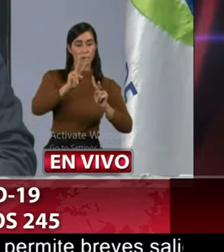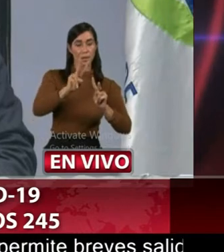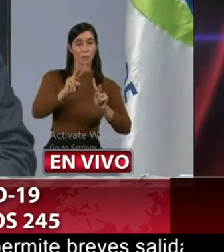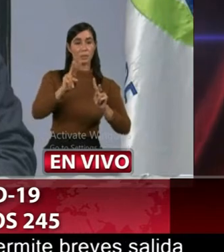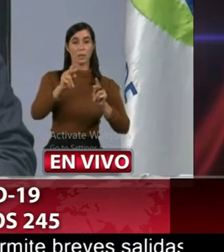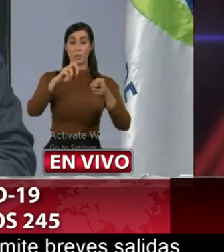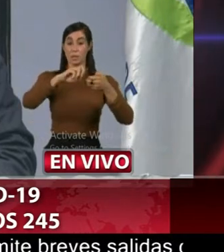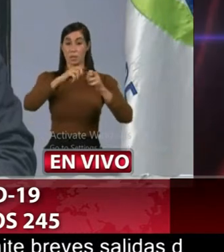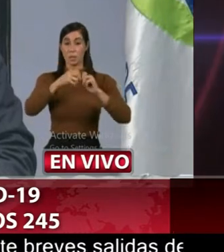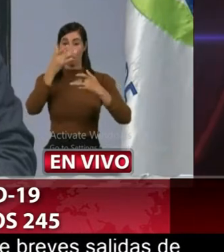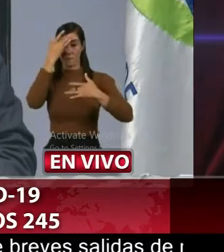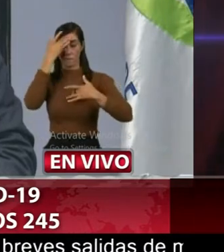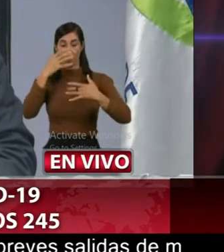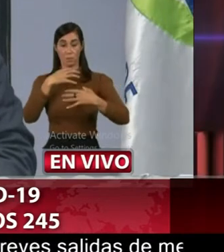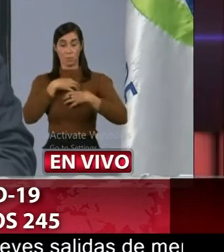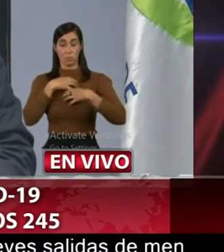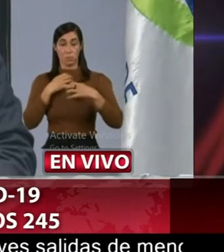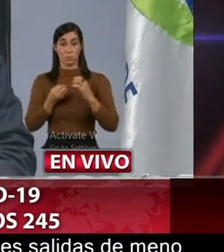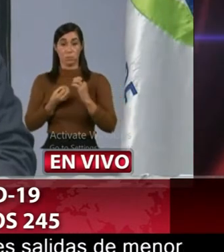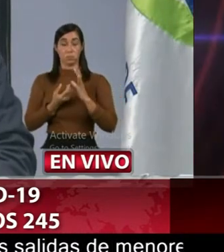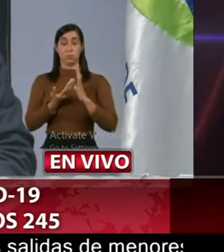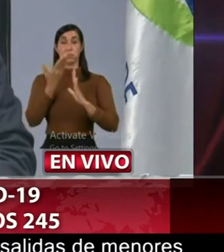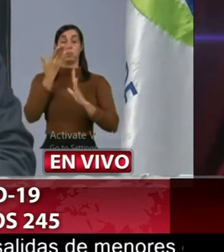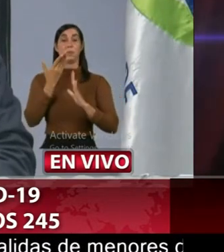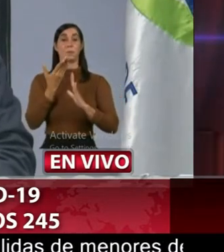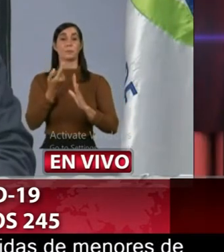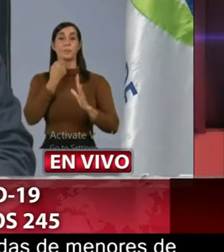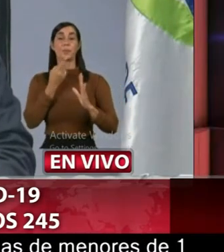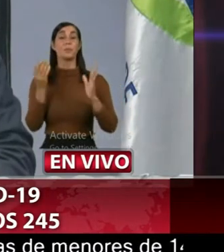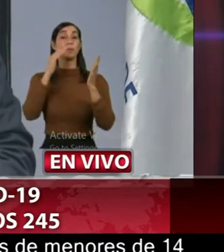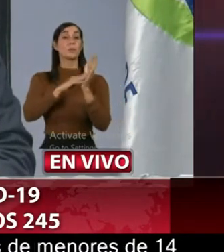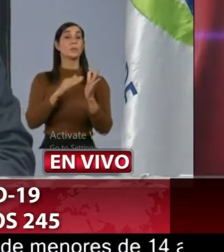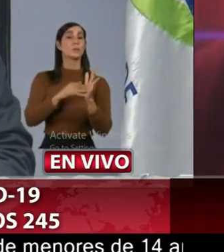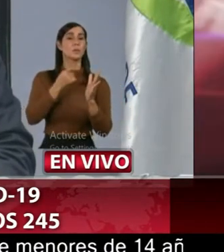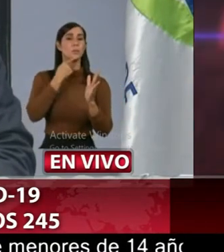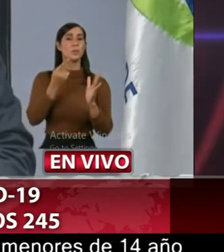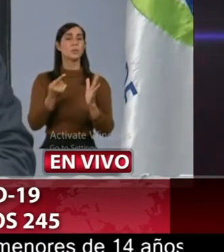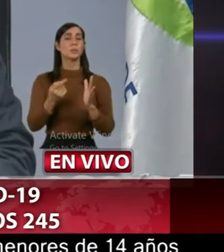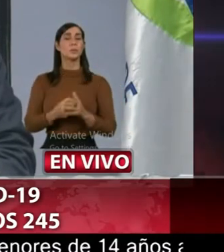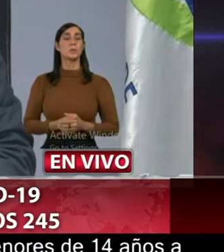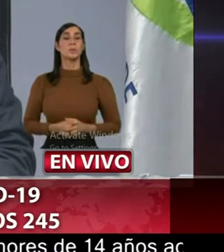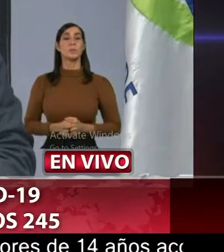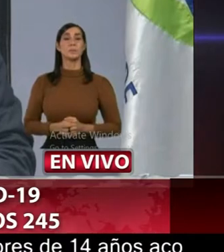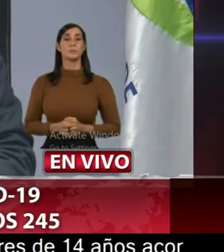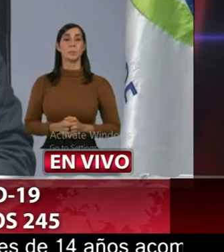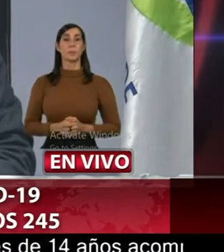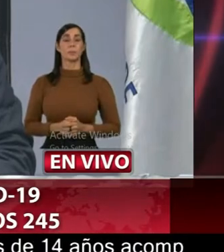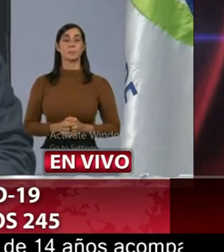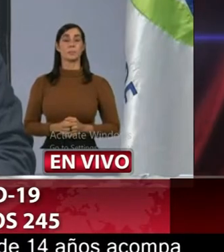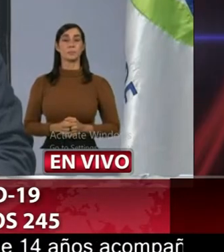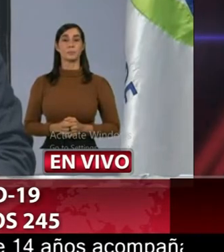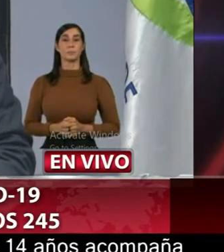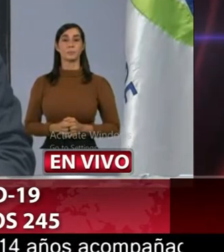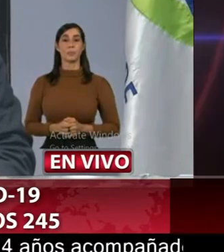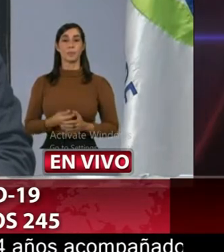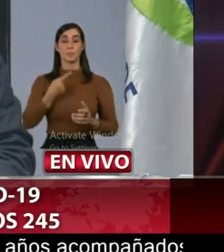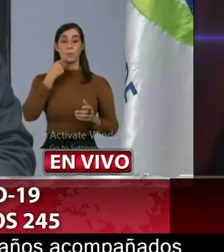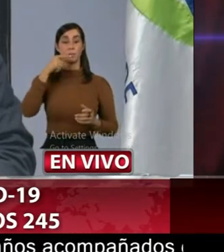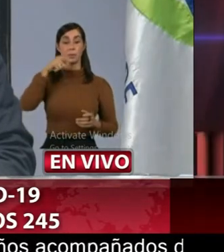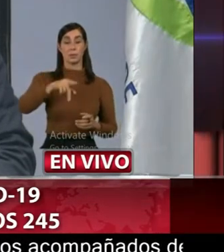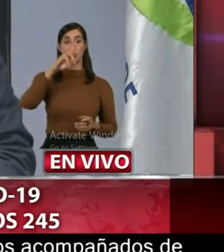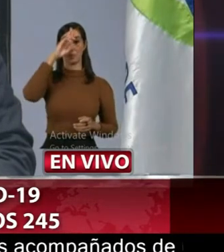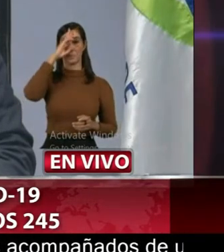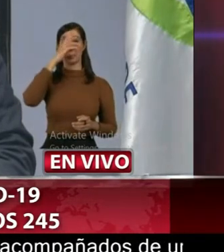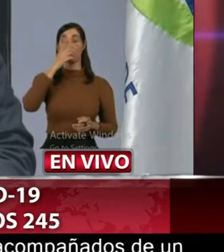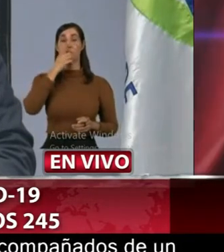infecciones respiratorias agudas debo repetir como he dicho en otras intervenciones que la república dominicana junto al